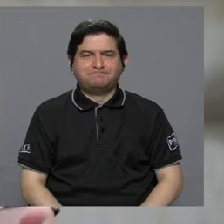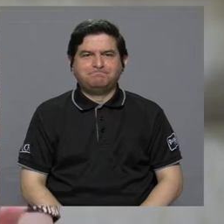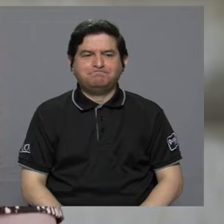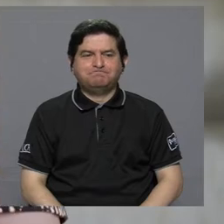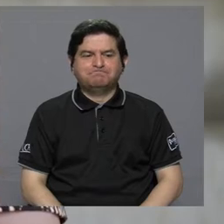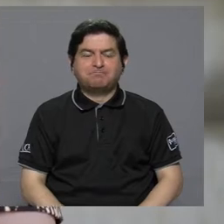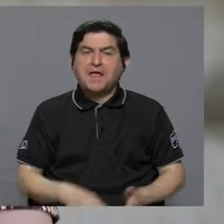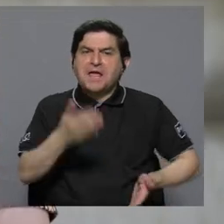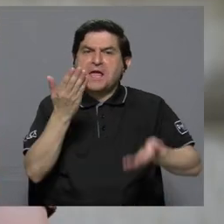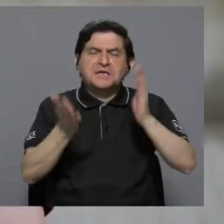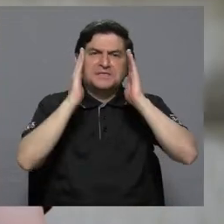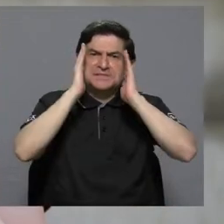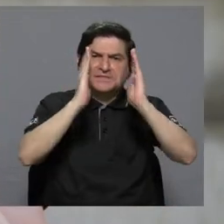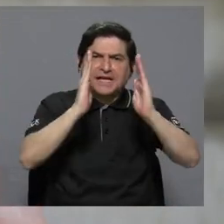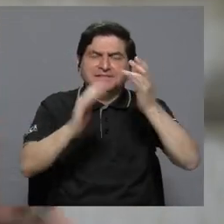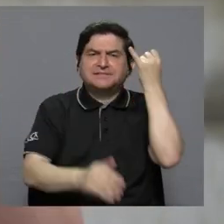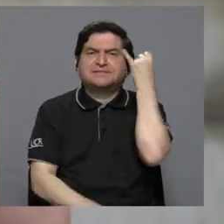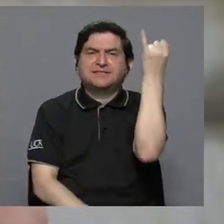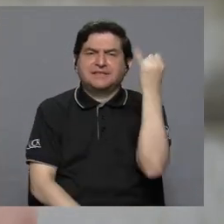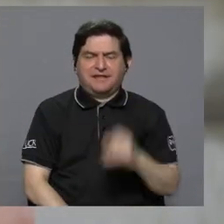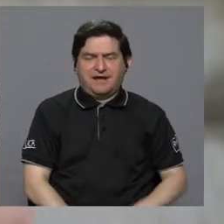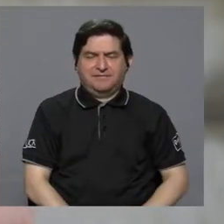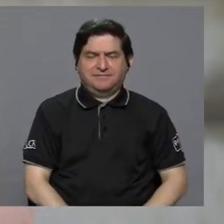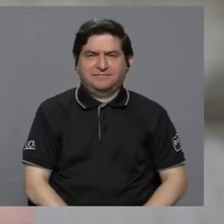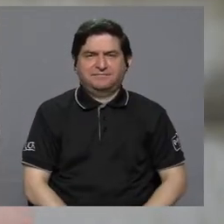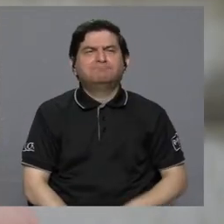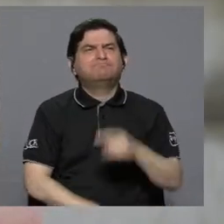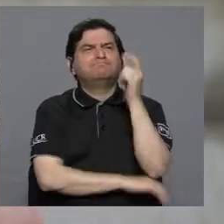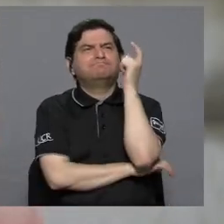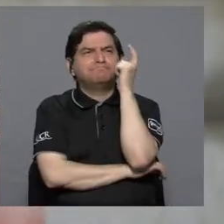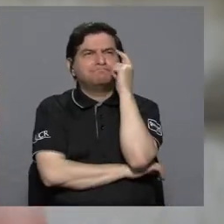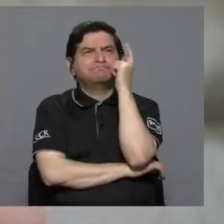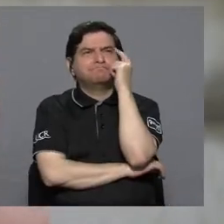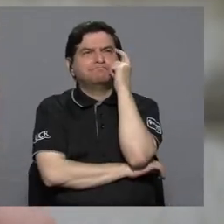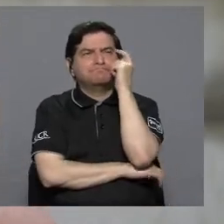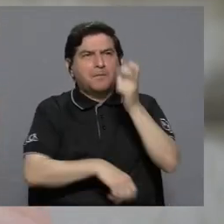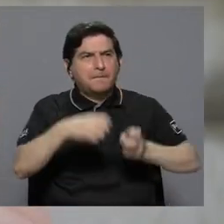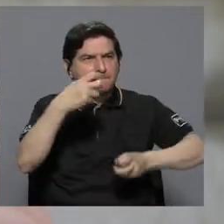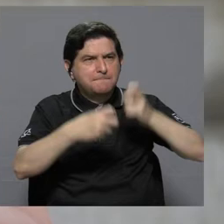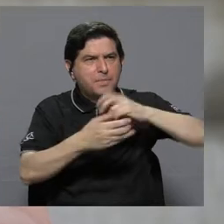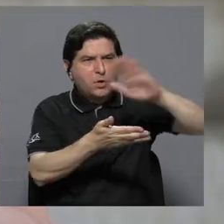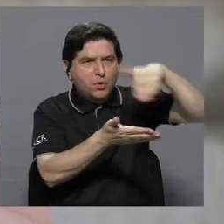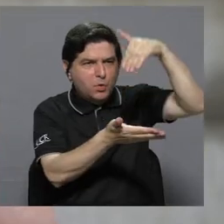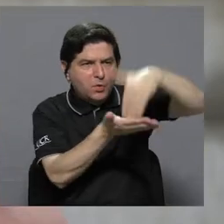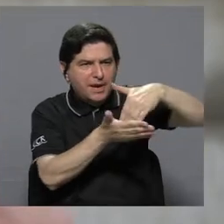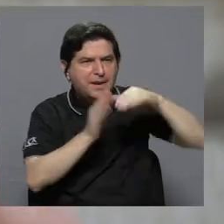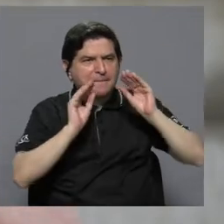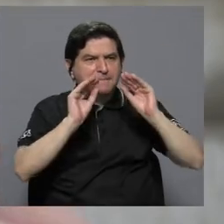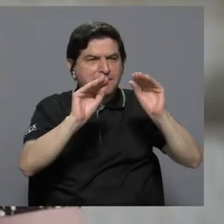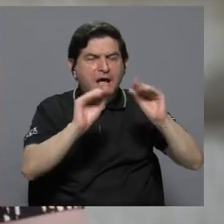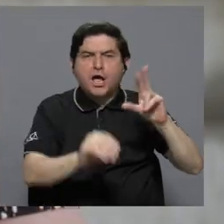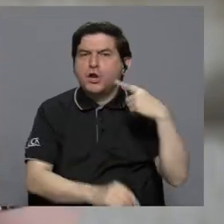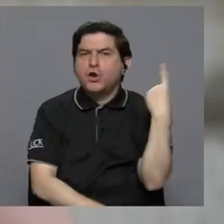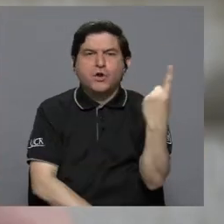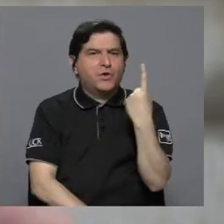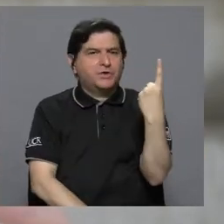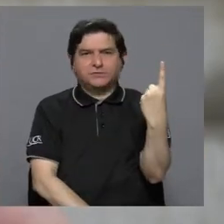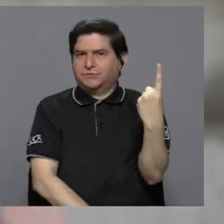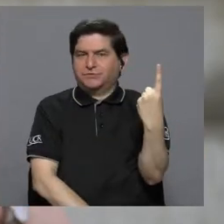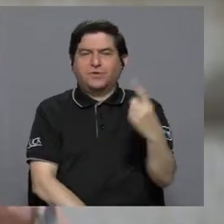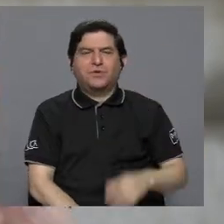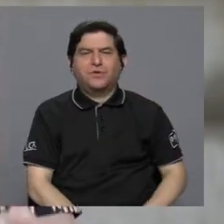Podríamos abordarla en el sentido de que podríamos pensar que el problema central de la educación no es solamente